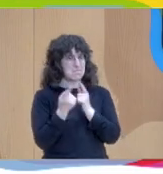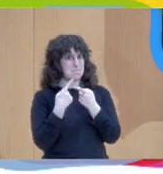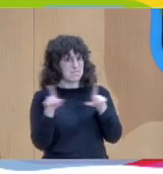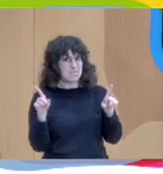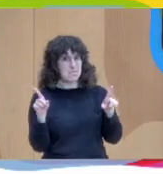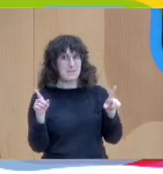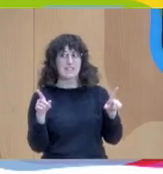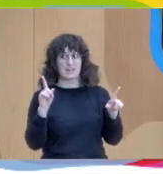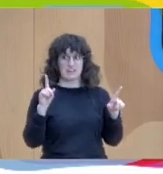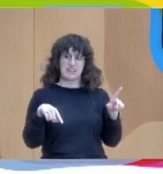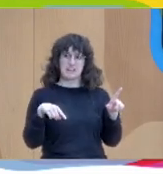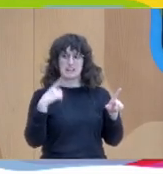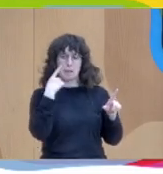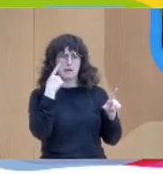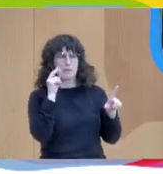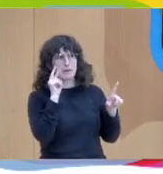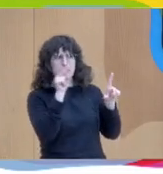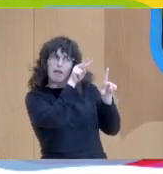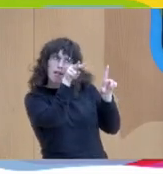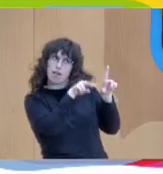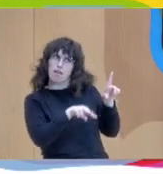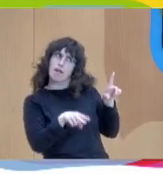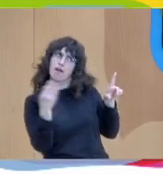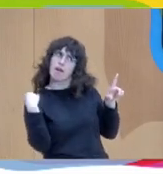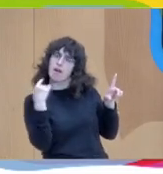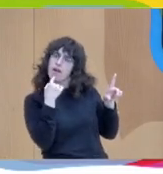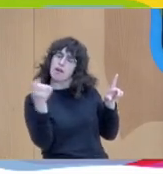habían escrito revisaban sus compromisos la coherencia de lo que iban explicando